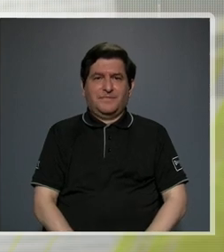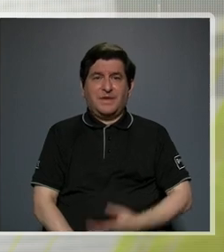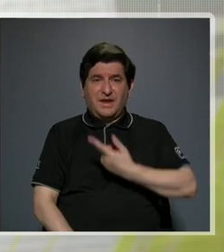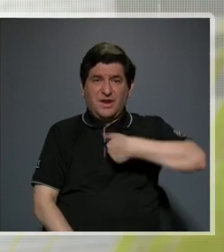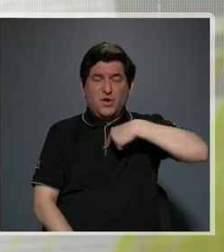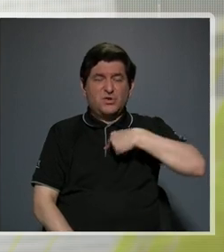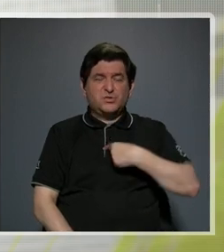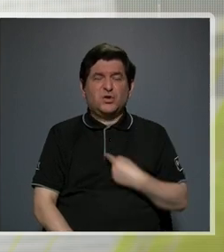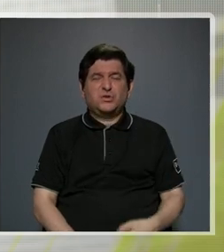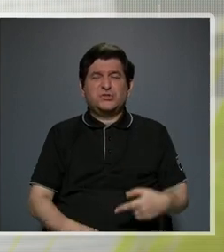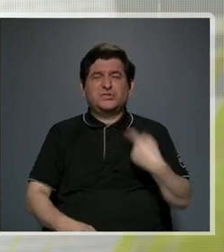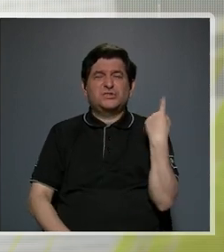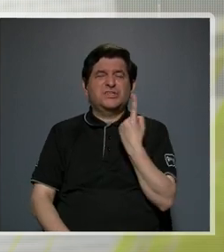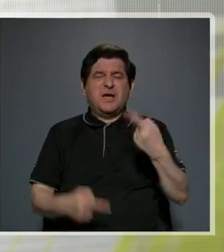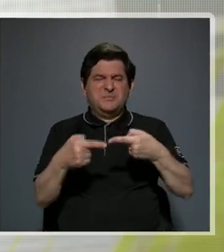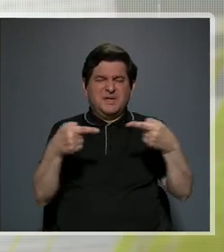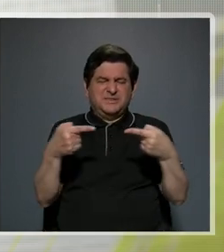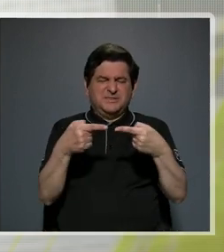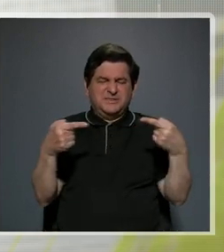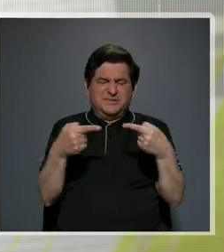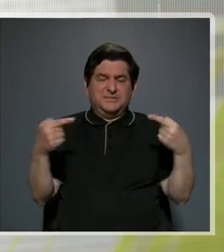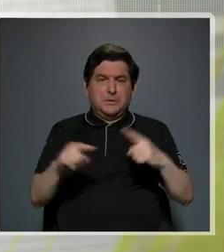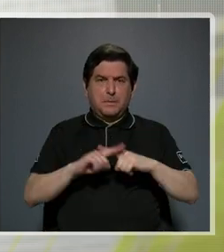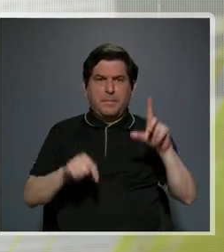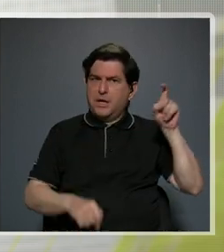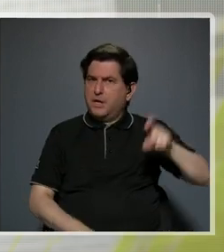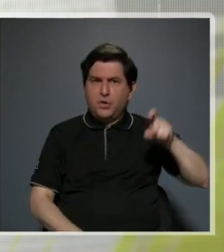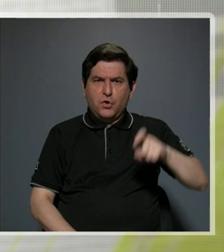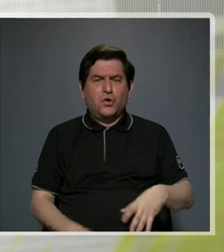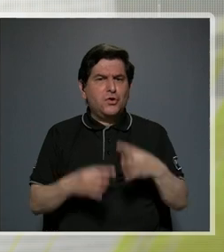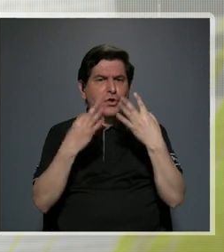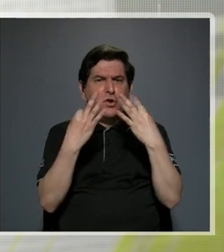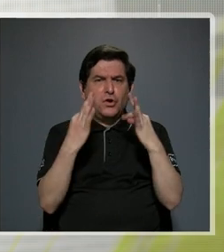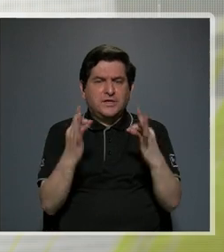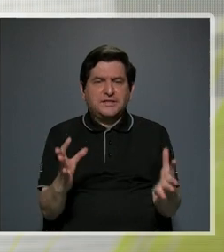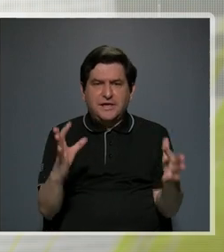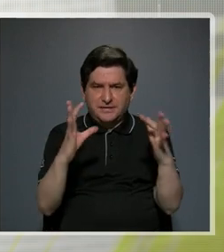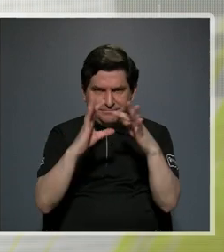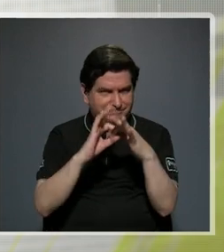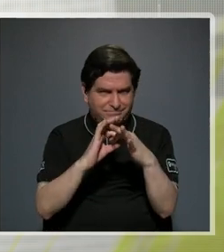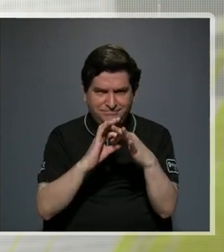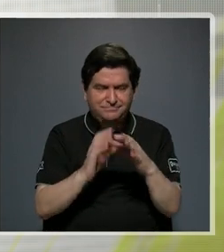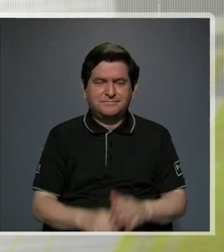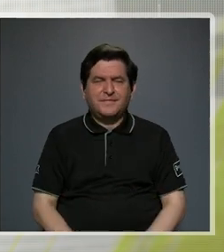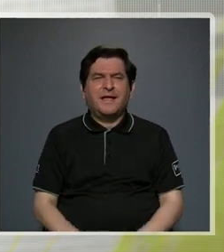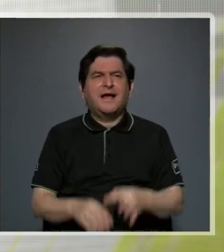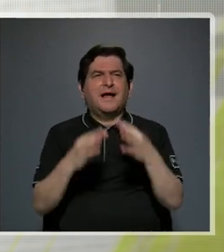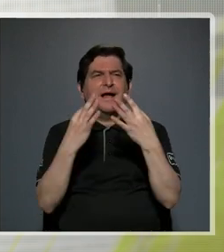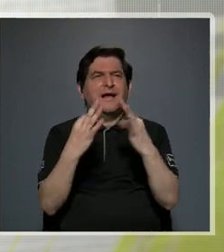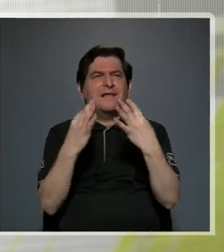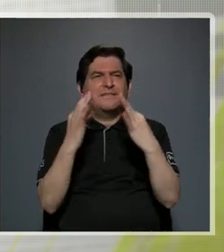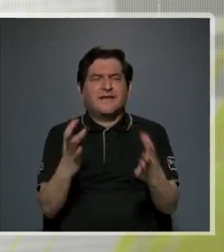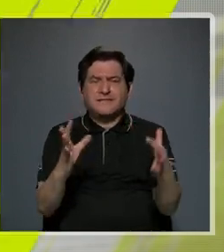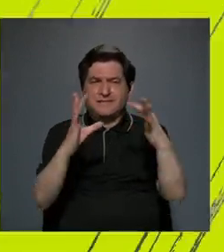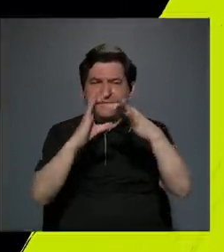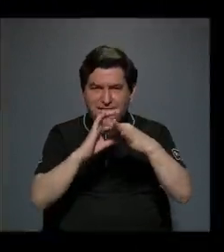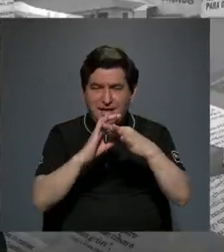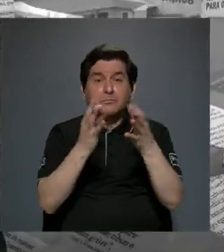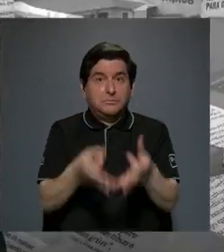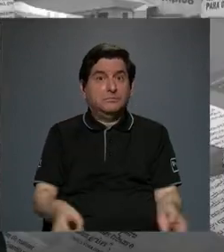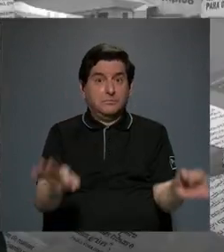disintiendo y no necesariamente procurando la armonía. Procurando la armonía, qué importante.